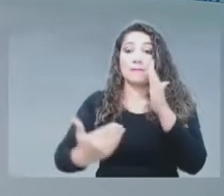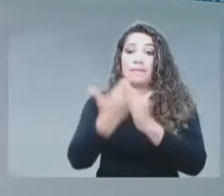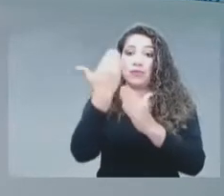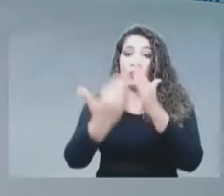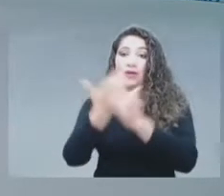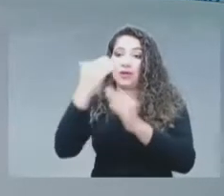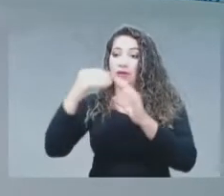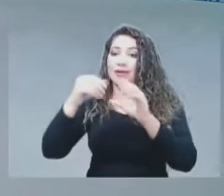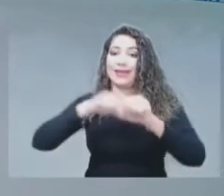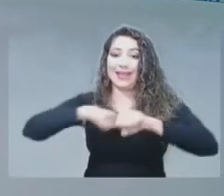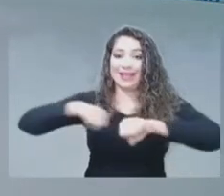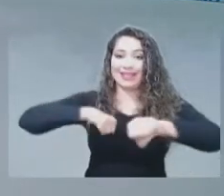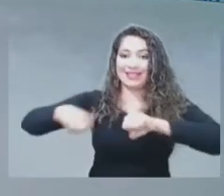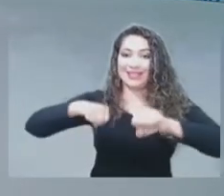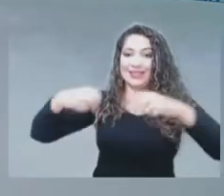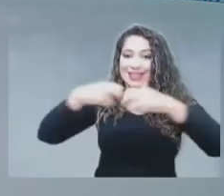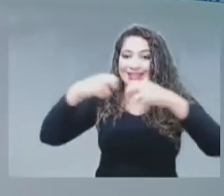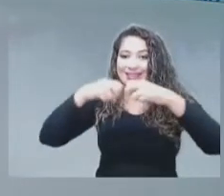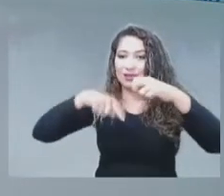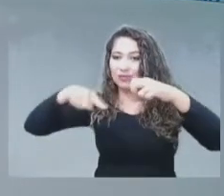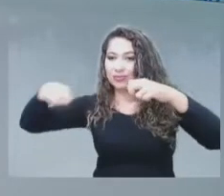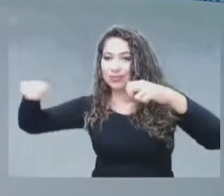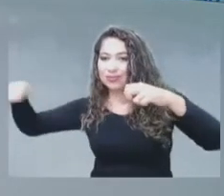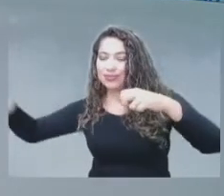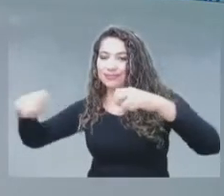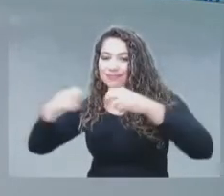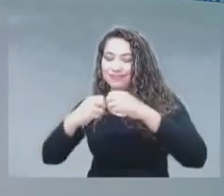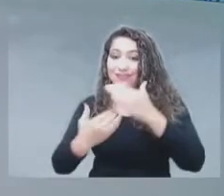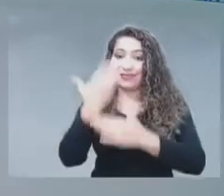radioeléctrico para soportar la transformación digital de la economía.